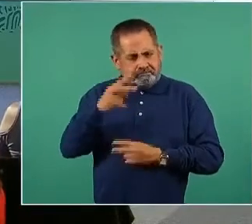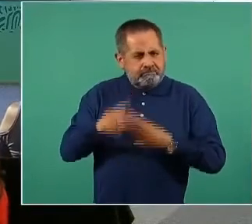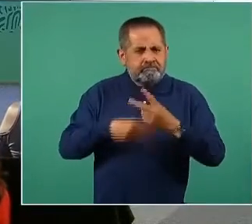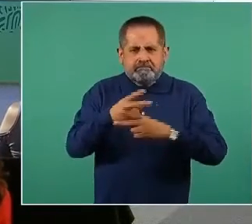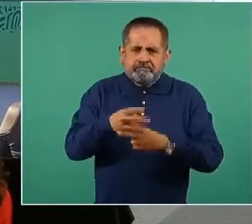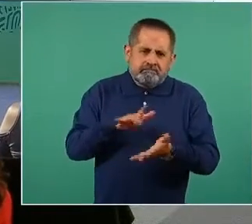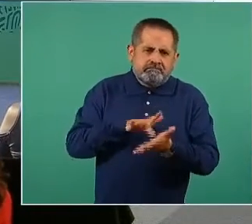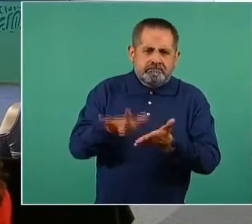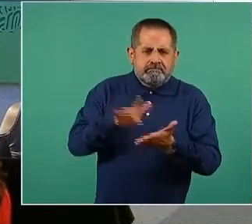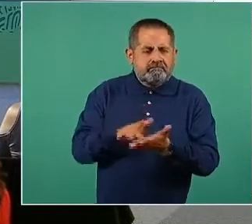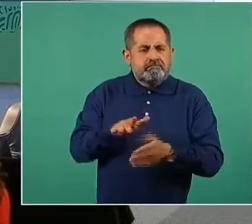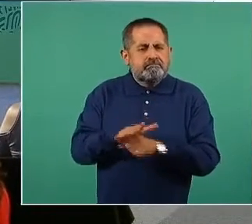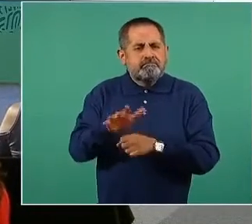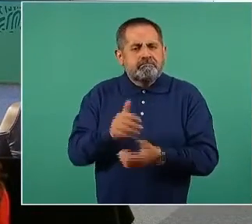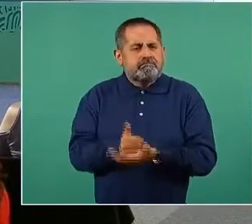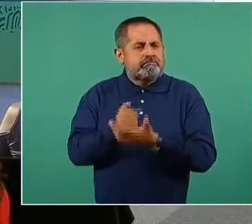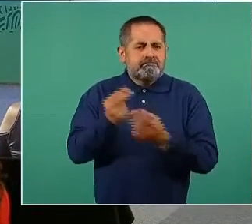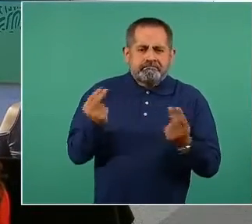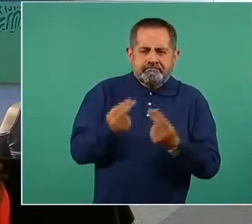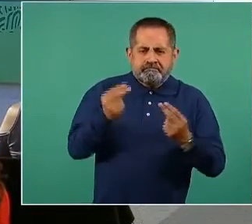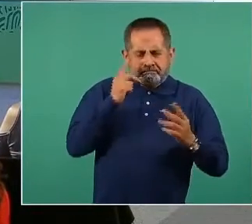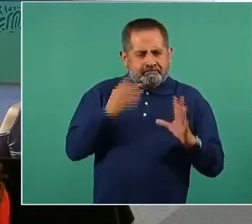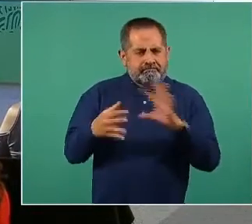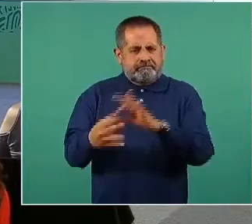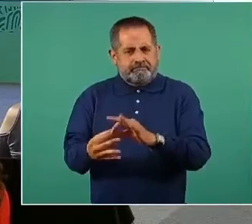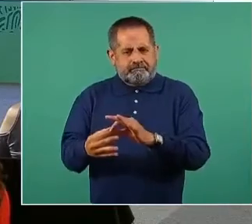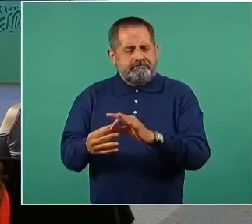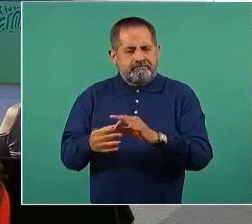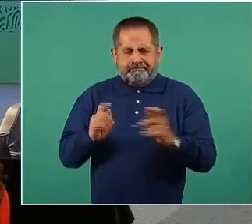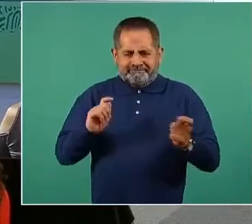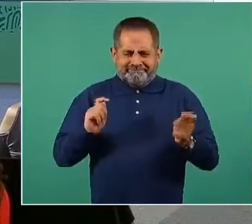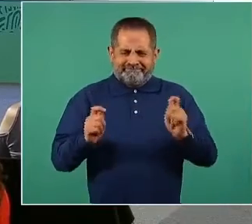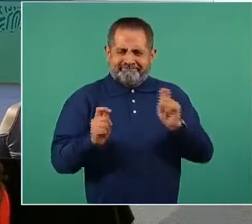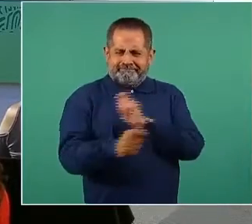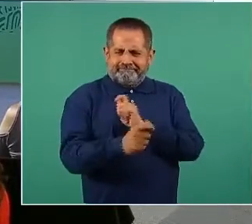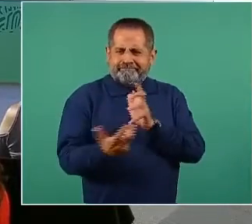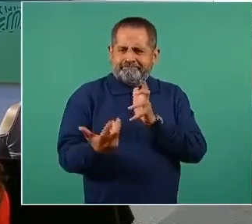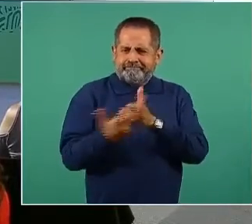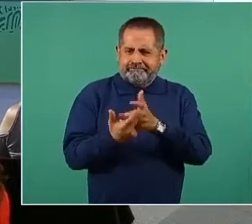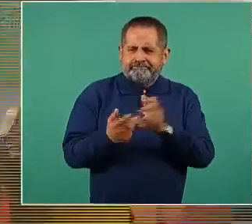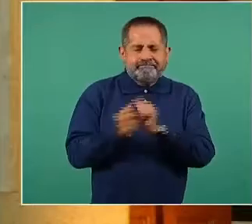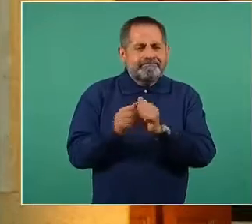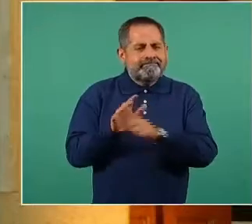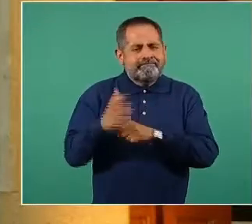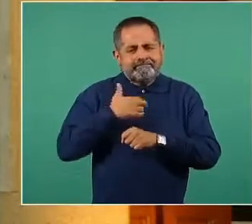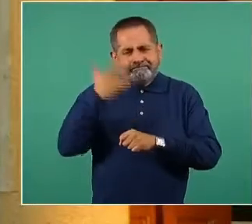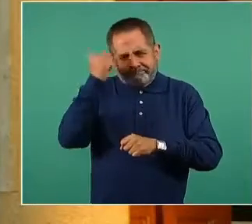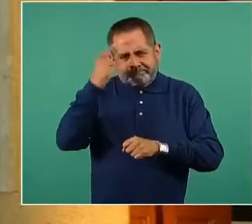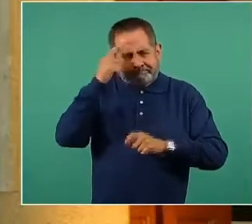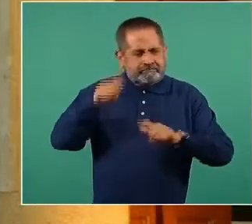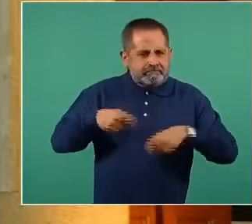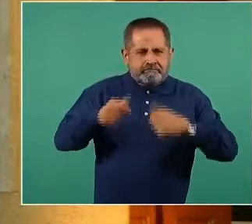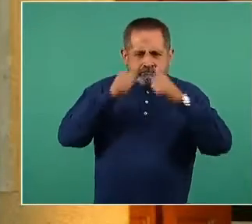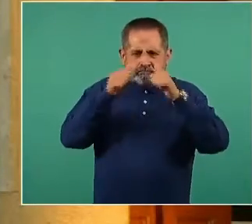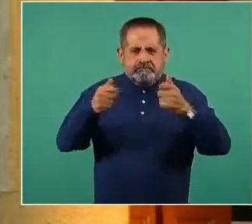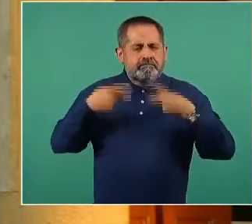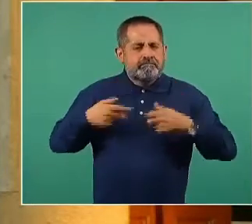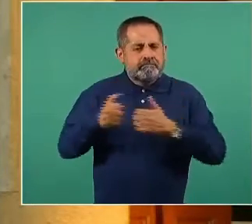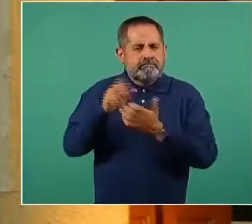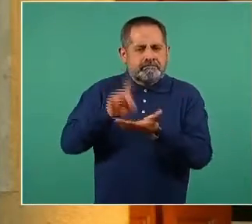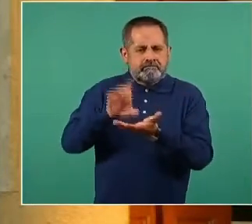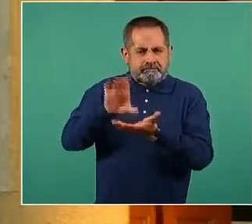el apoyo que necesitamos para hacer estos ajustes, estos ajustes razonables para la atención de personas con